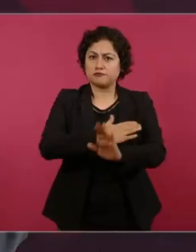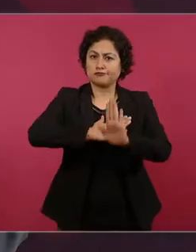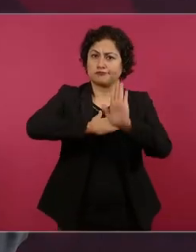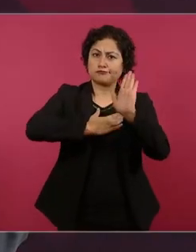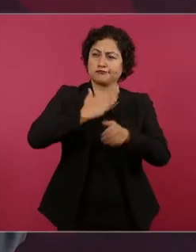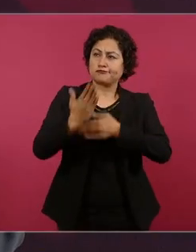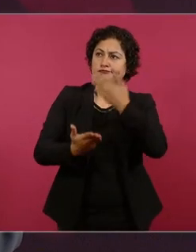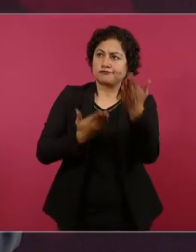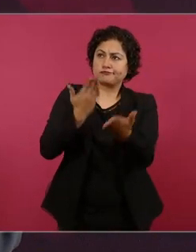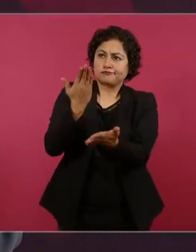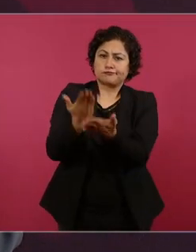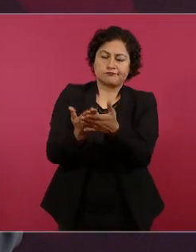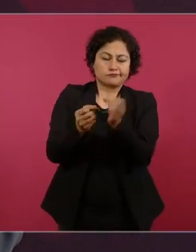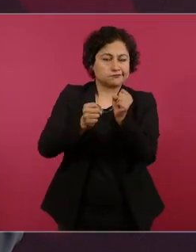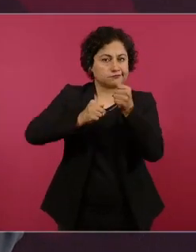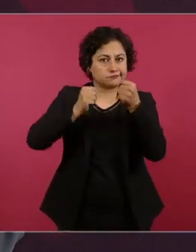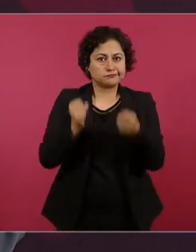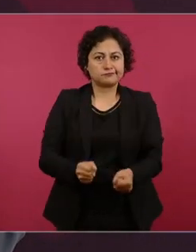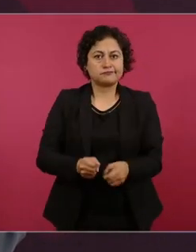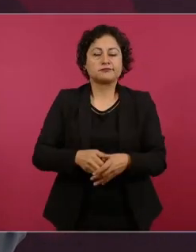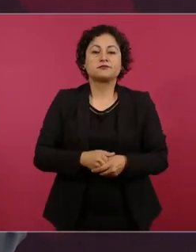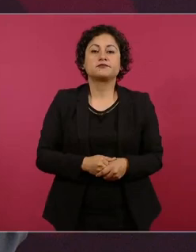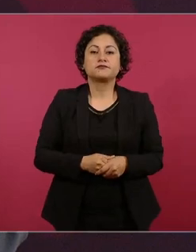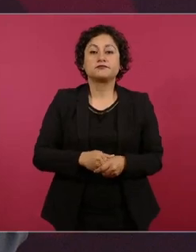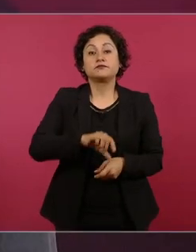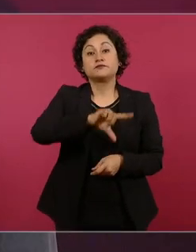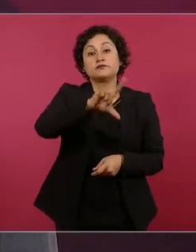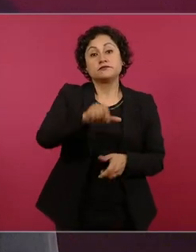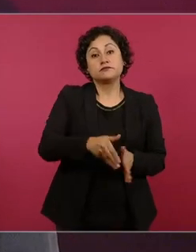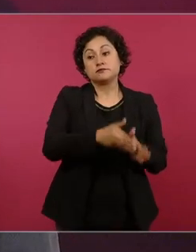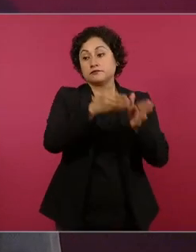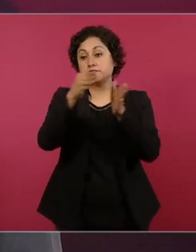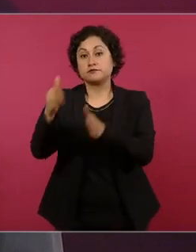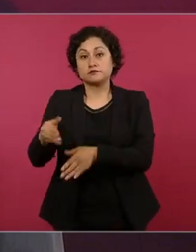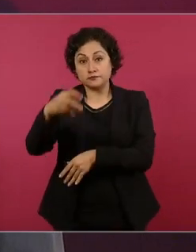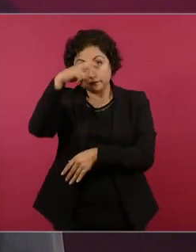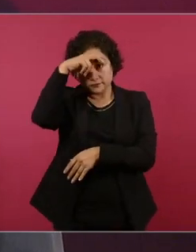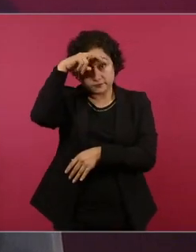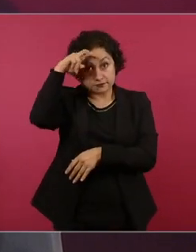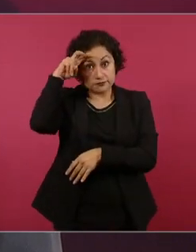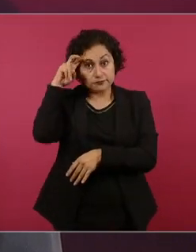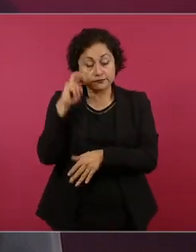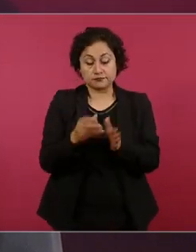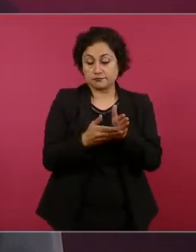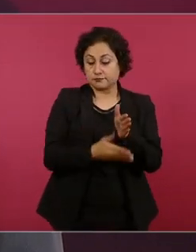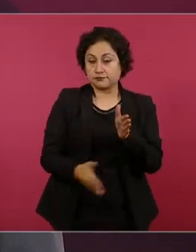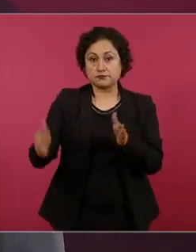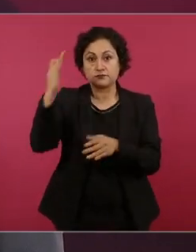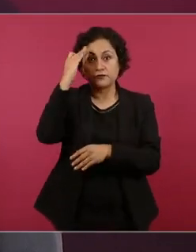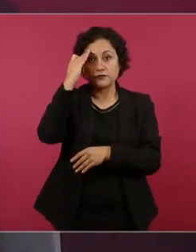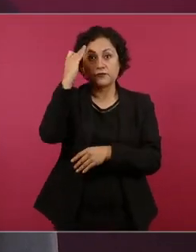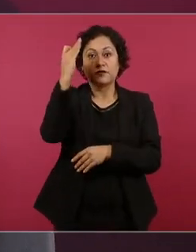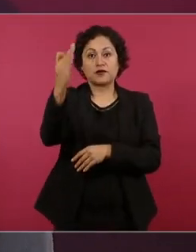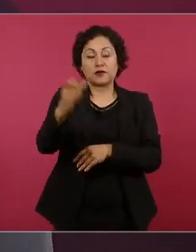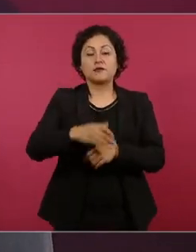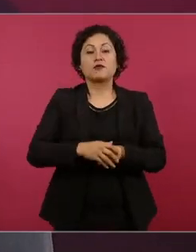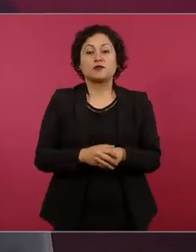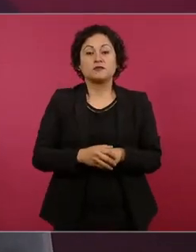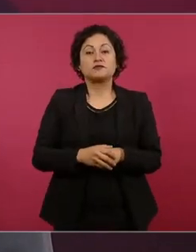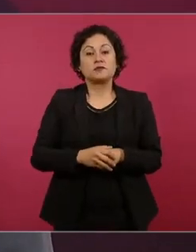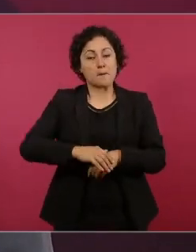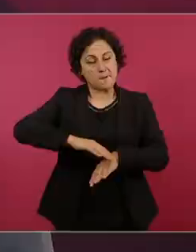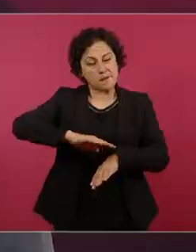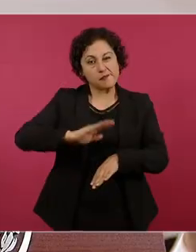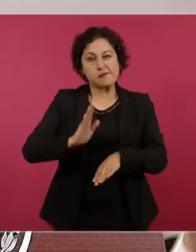Durante el verano sumaremos 250